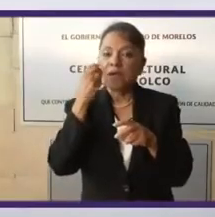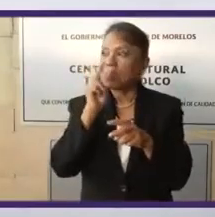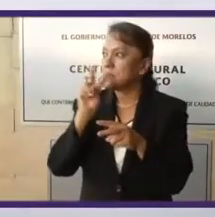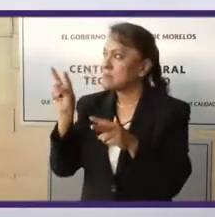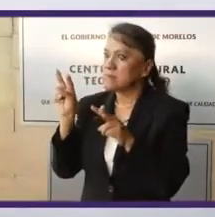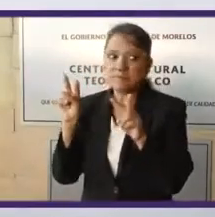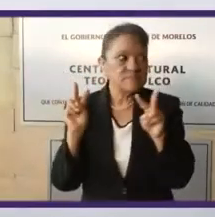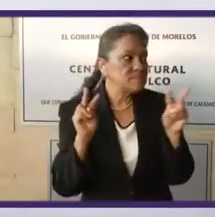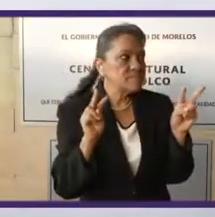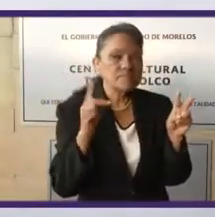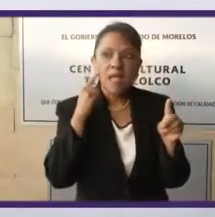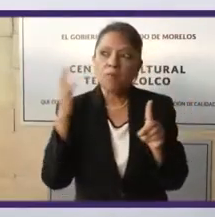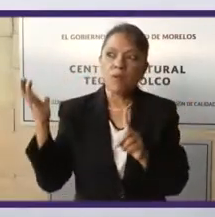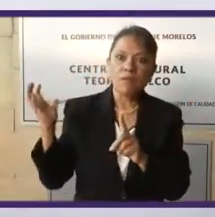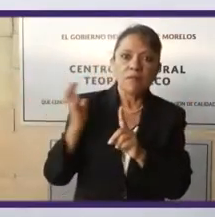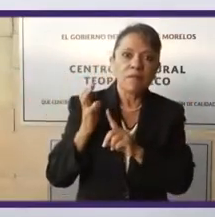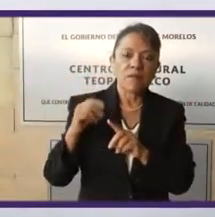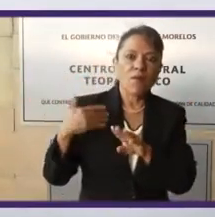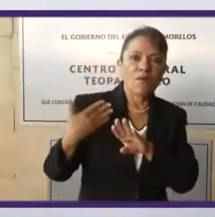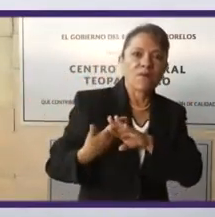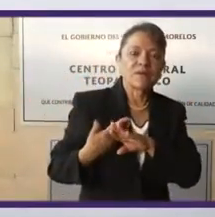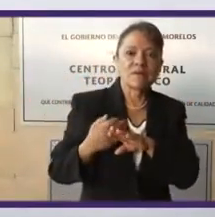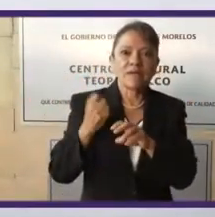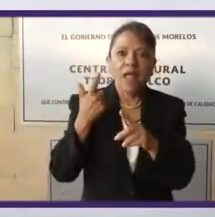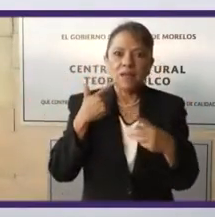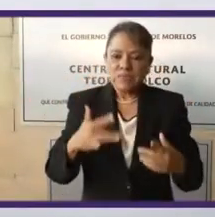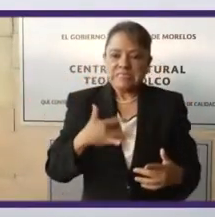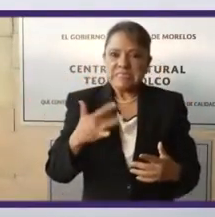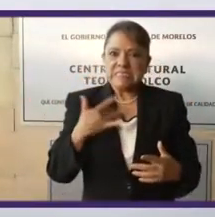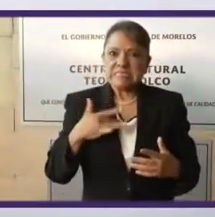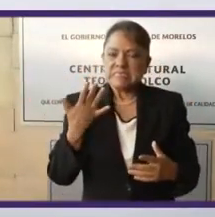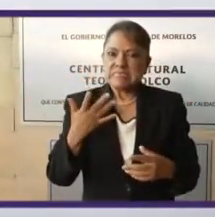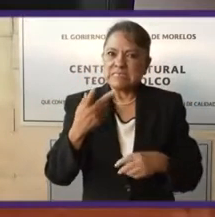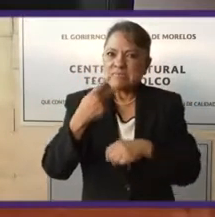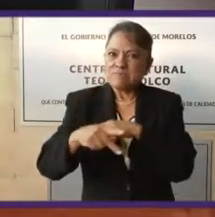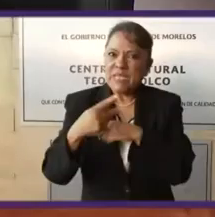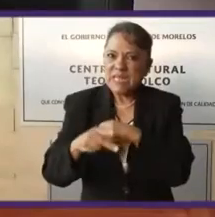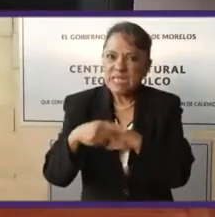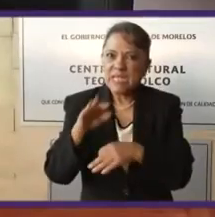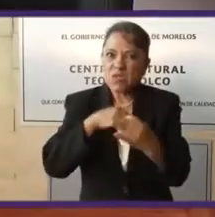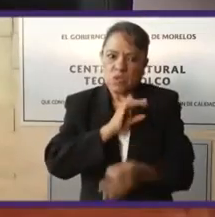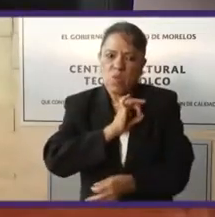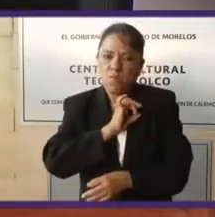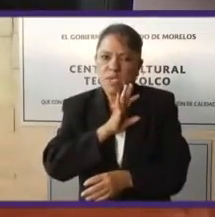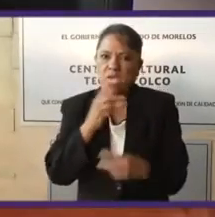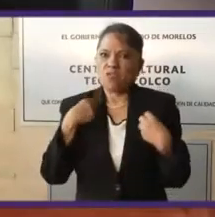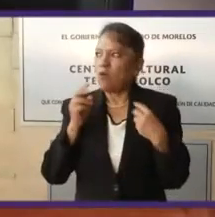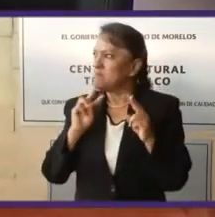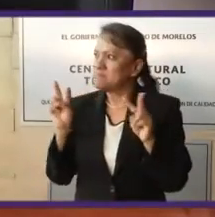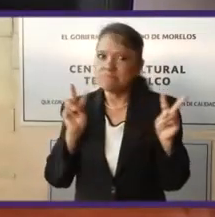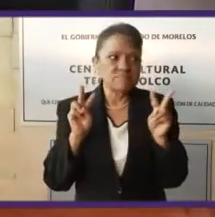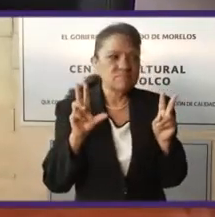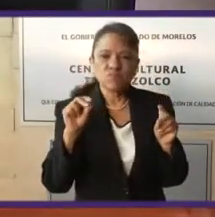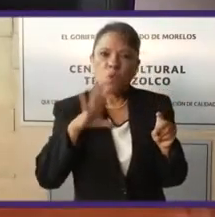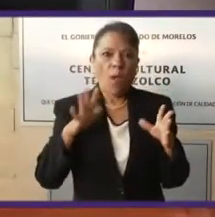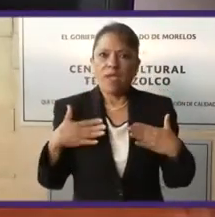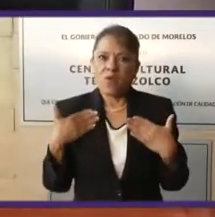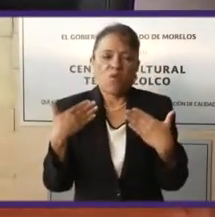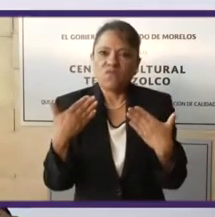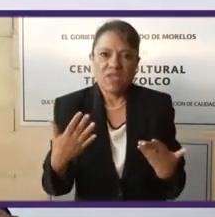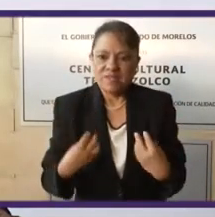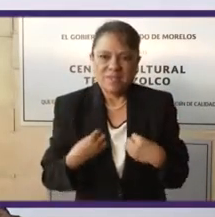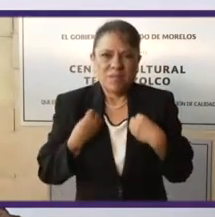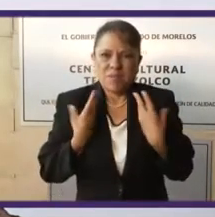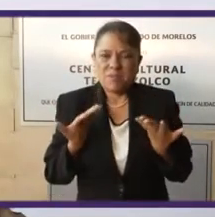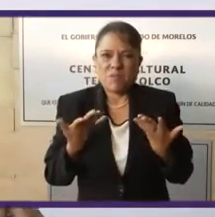cada día más y genera un ambiente de desconfianza, de rechazo, que ya decía Alejandra, pues ya te bajas del